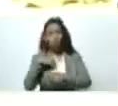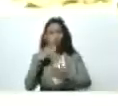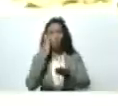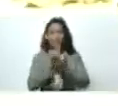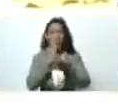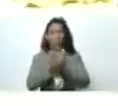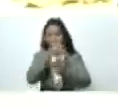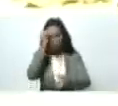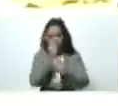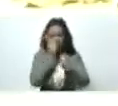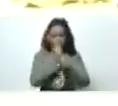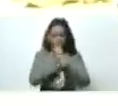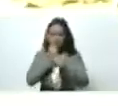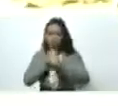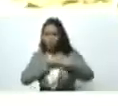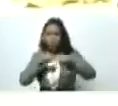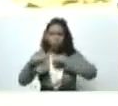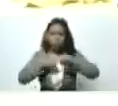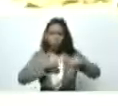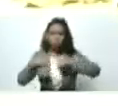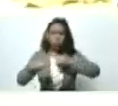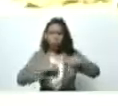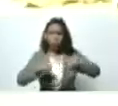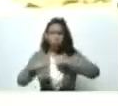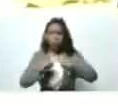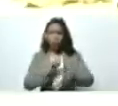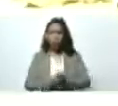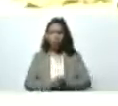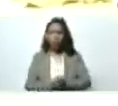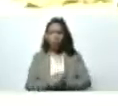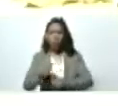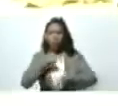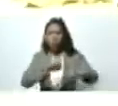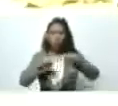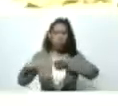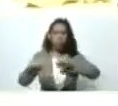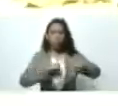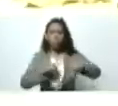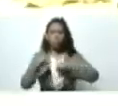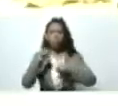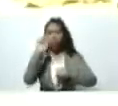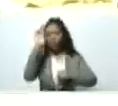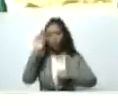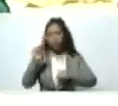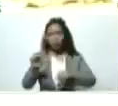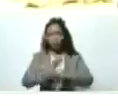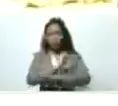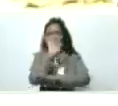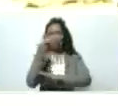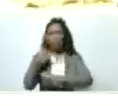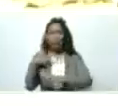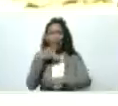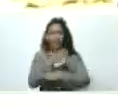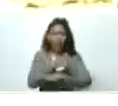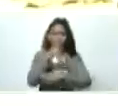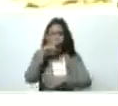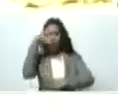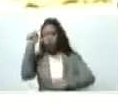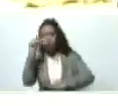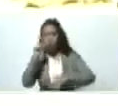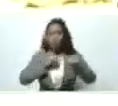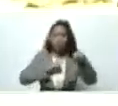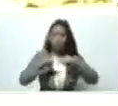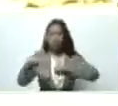labrando, laburando, pin, pum, pa, pin, pum, pa, todo el tiempo. Ahí va Maduro, ahí va